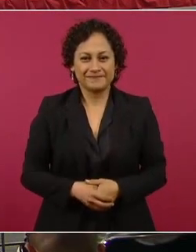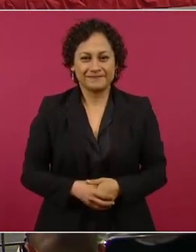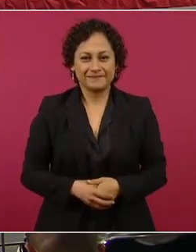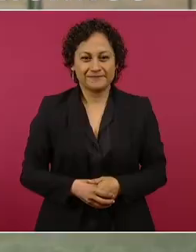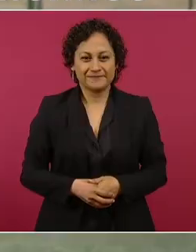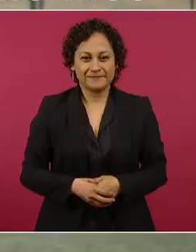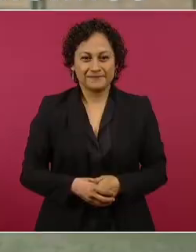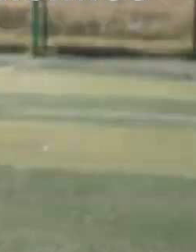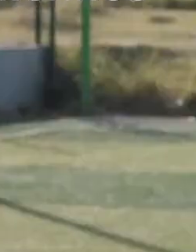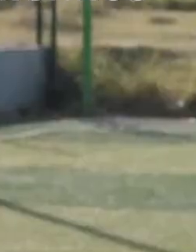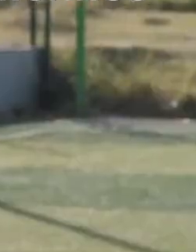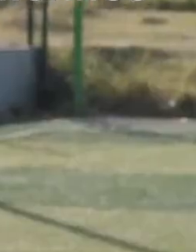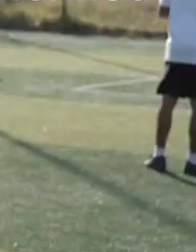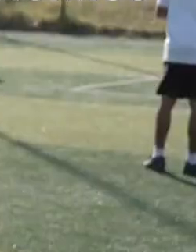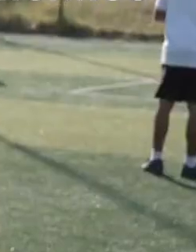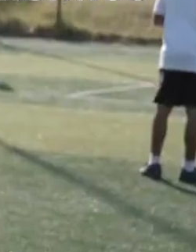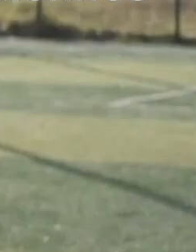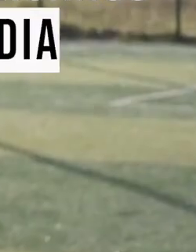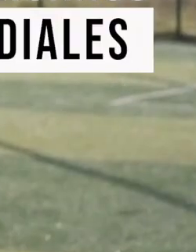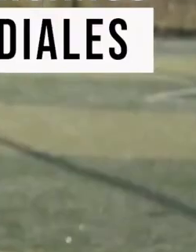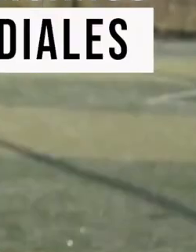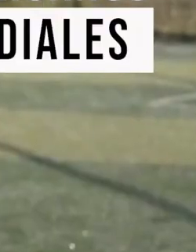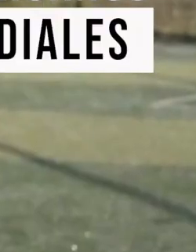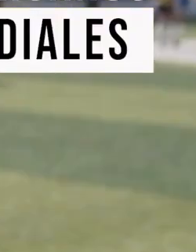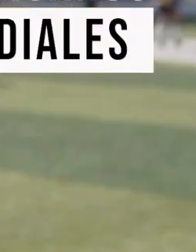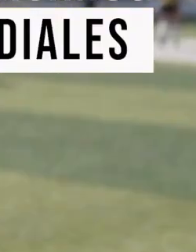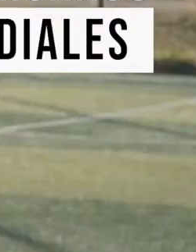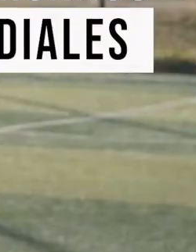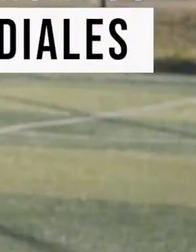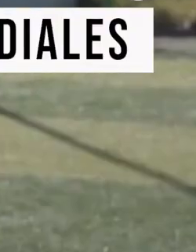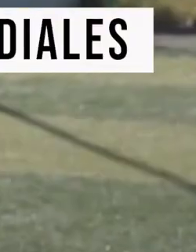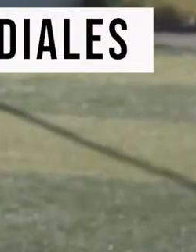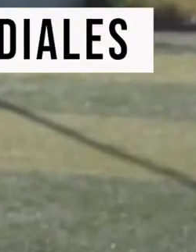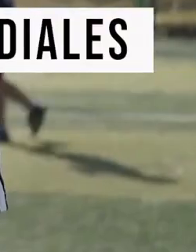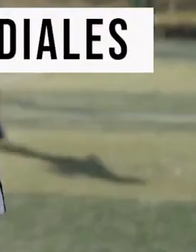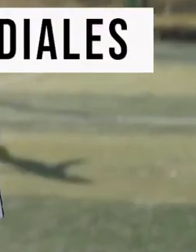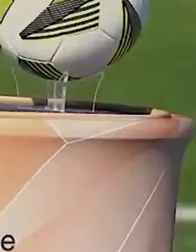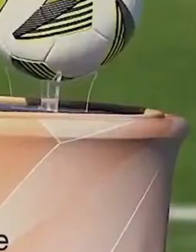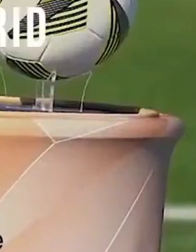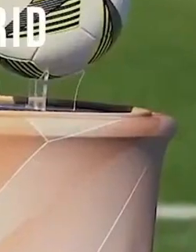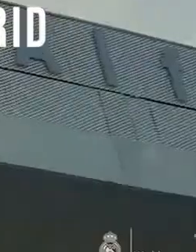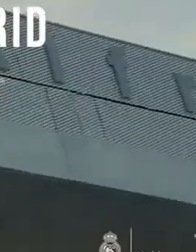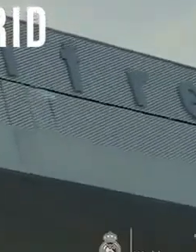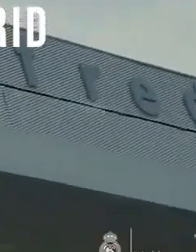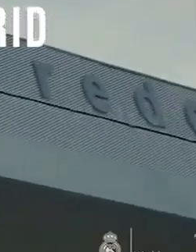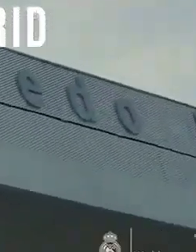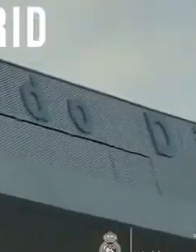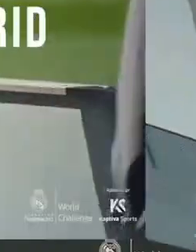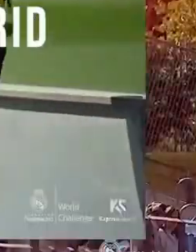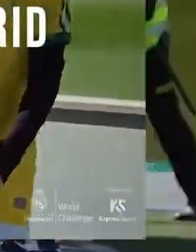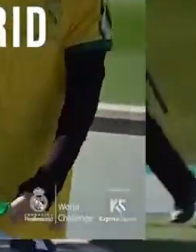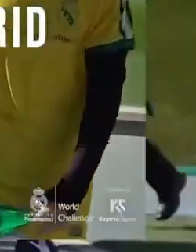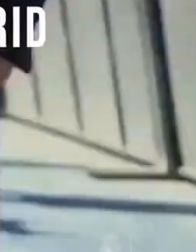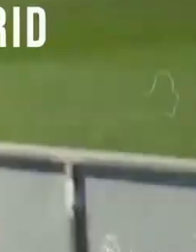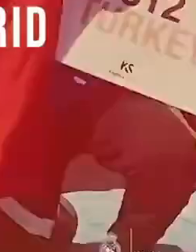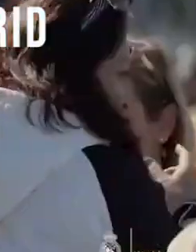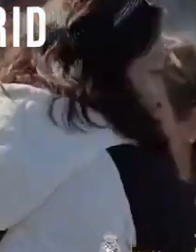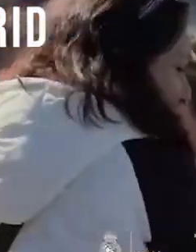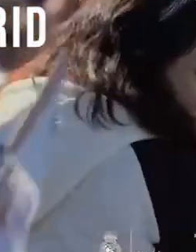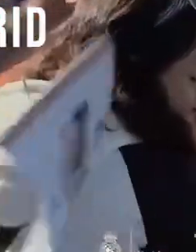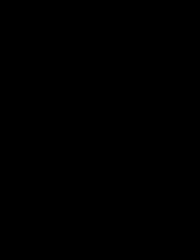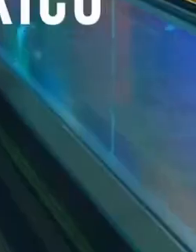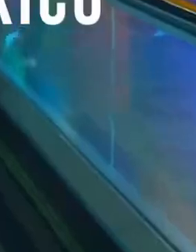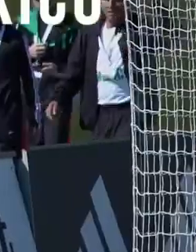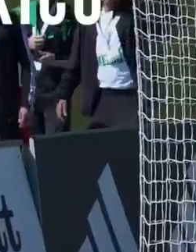¿Sabías que 12 niños mexicanos de barrios populares se acaban de convertir en campeones del mundo en el World Challenge de Fundación Real